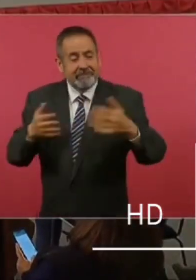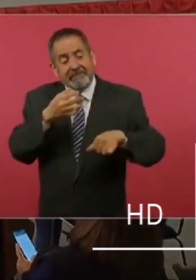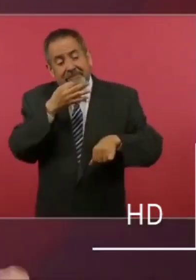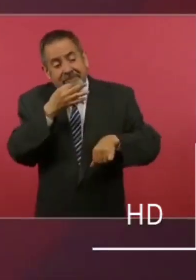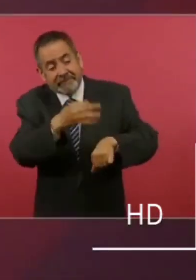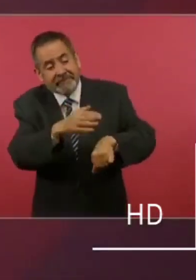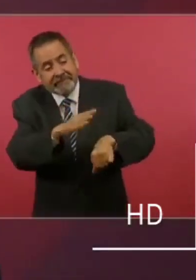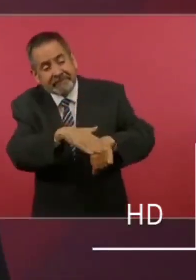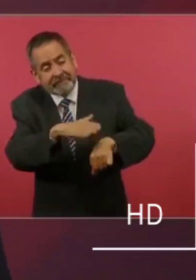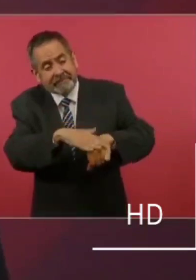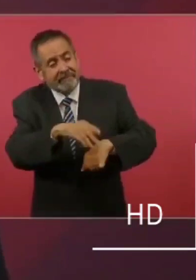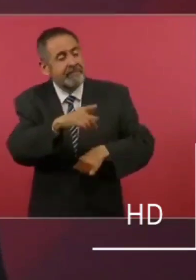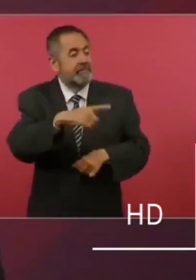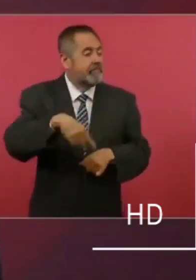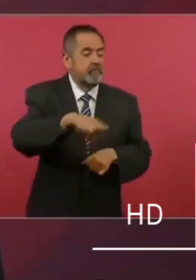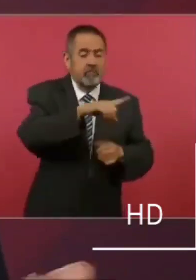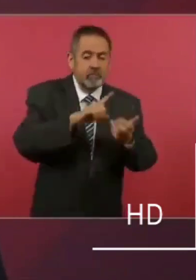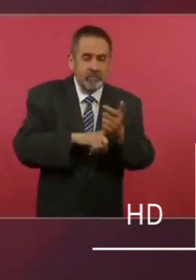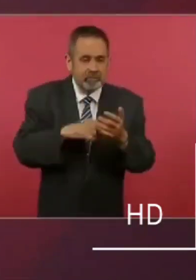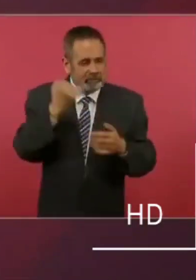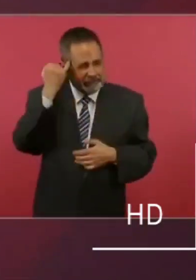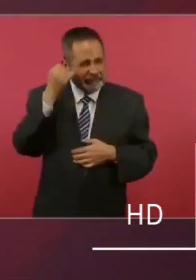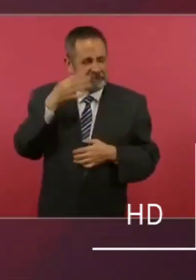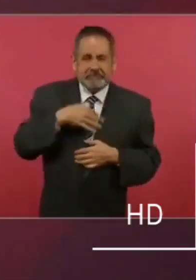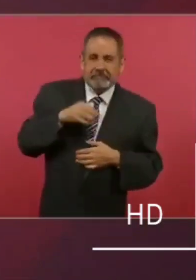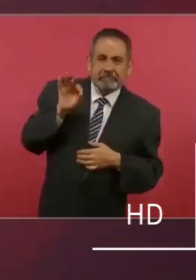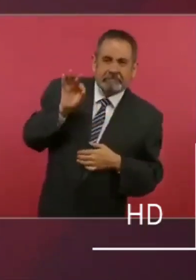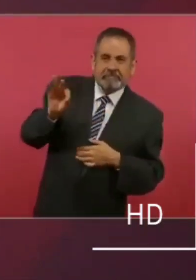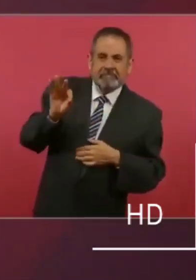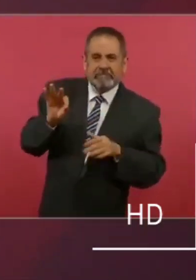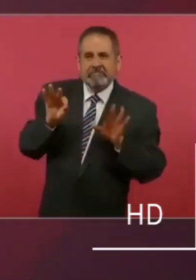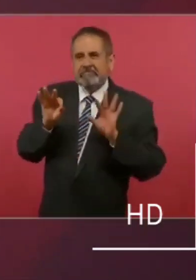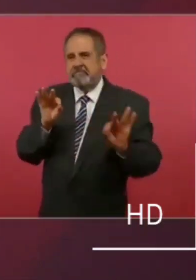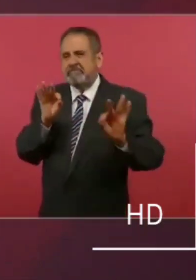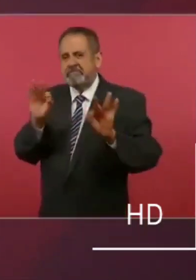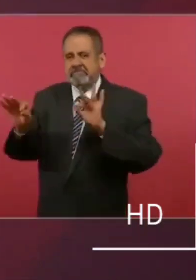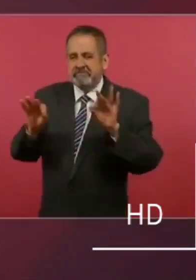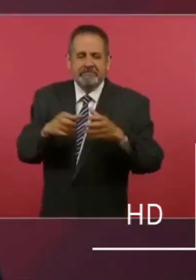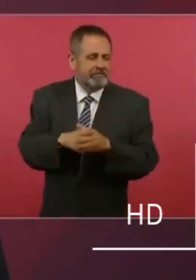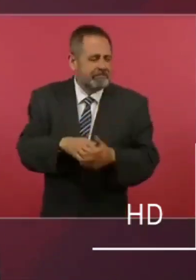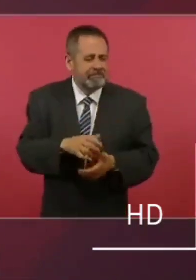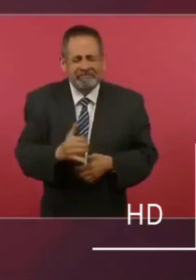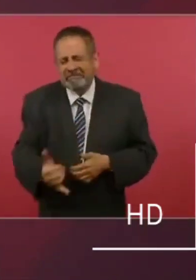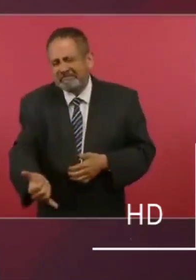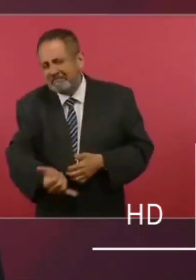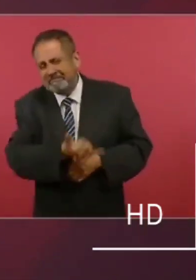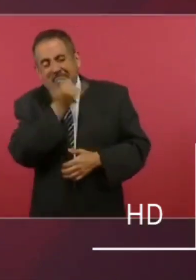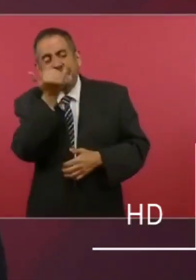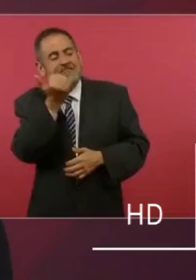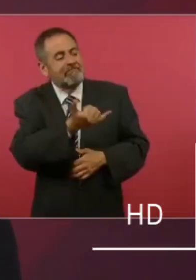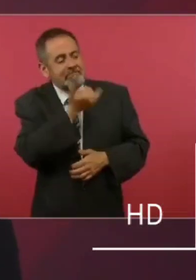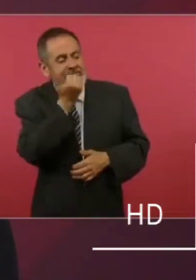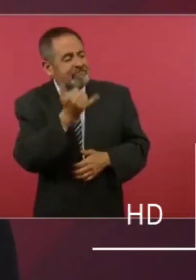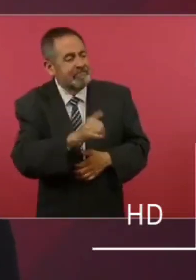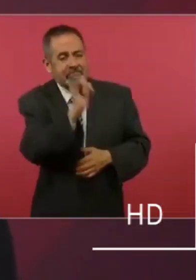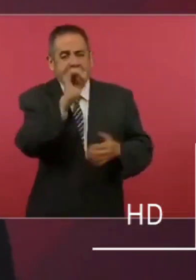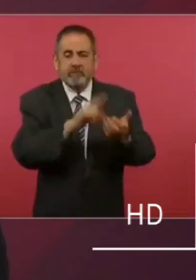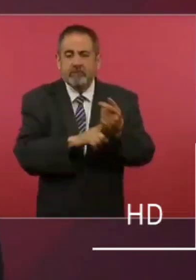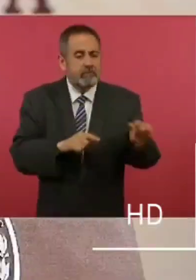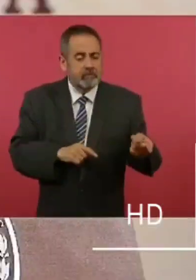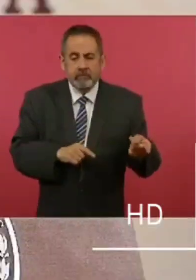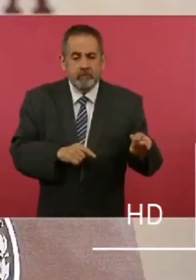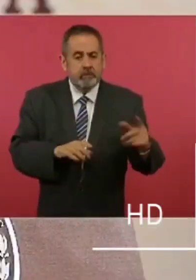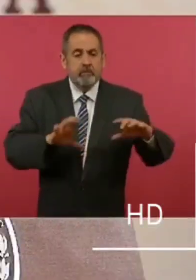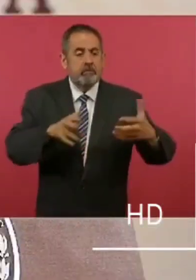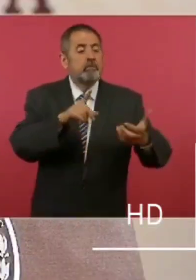tratan de sembrar este discurso hostil, se equivocan. Hoy México es un pueblo